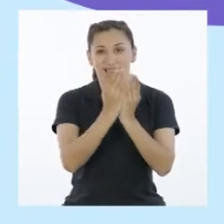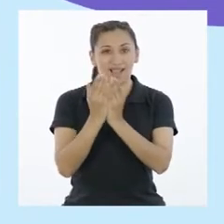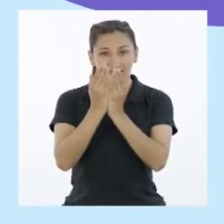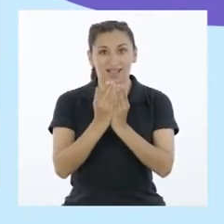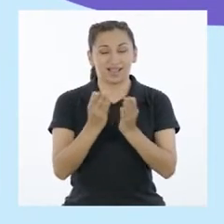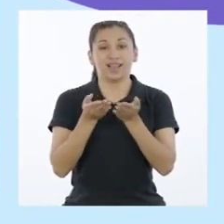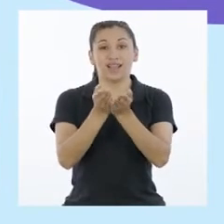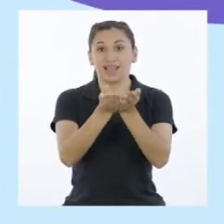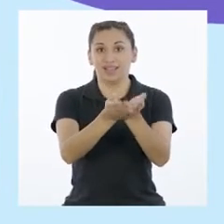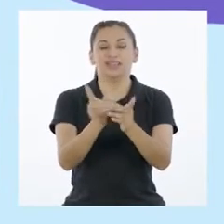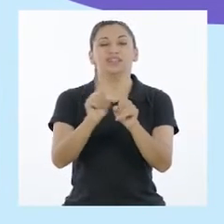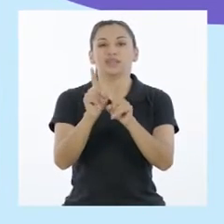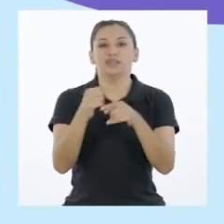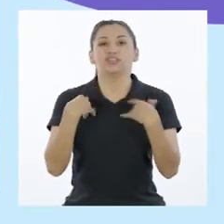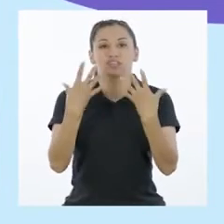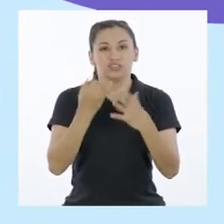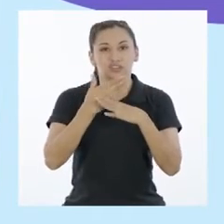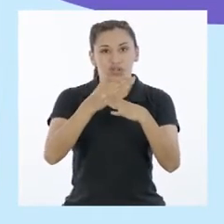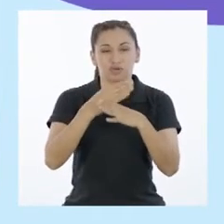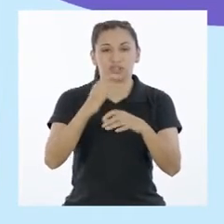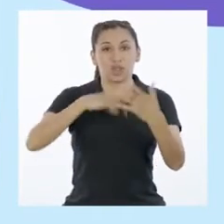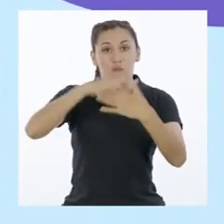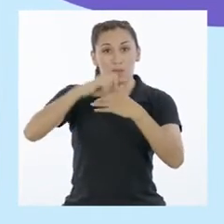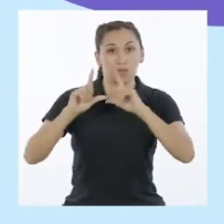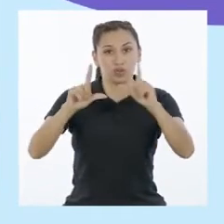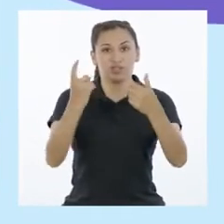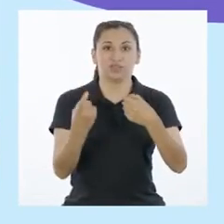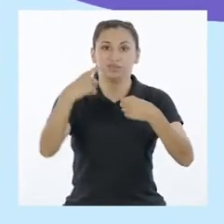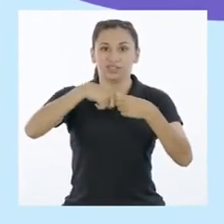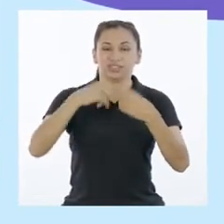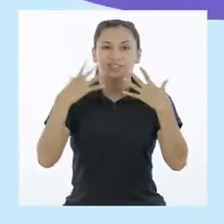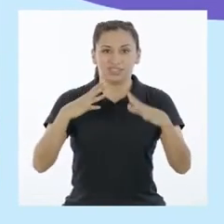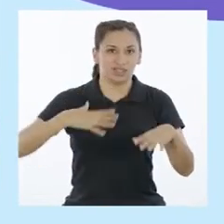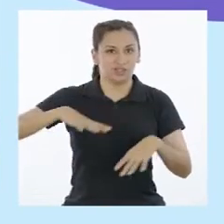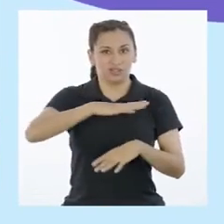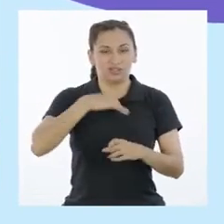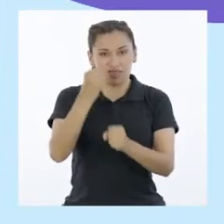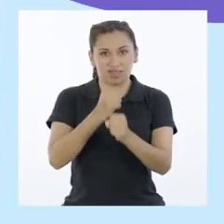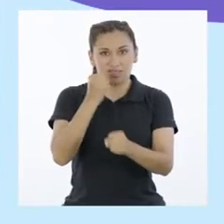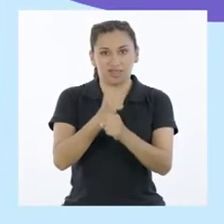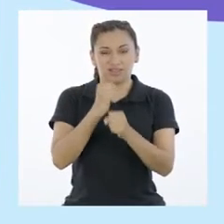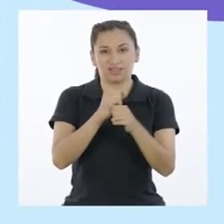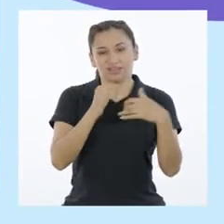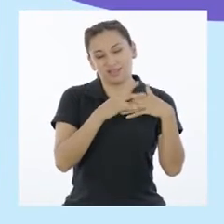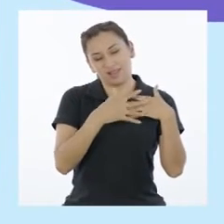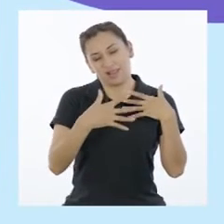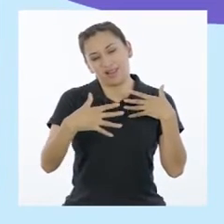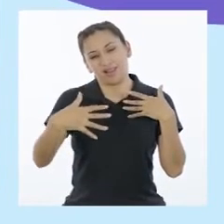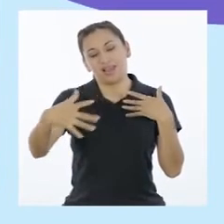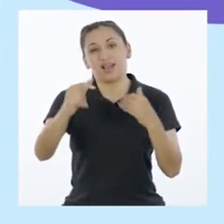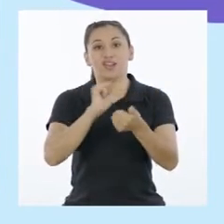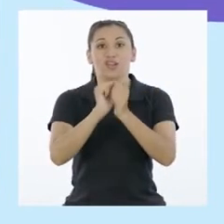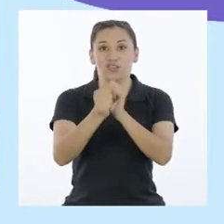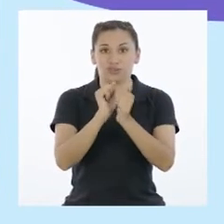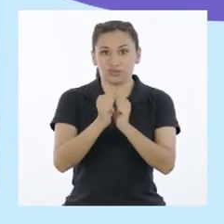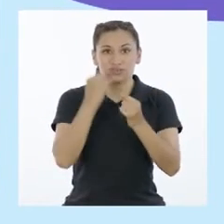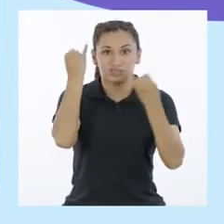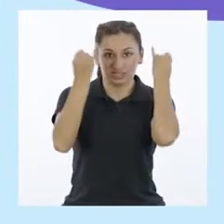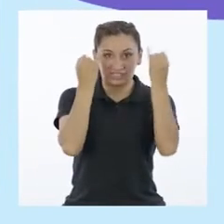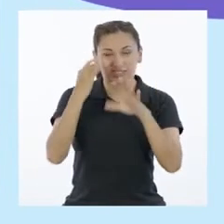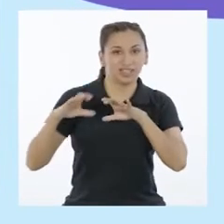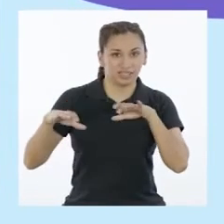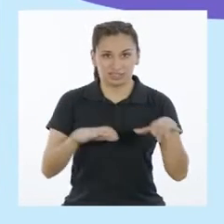y también quiero compartir con ustedes los proyectos participativos que hemos realizado en lo largo del